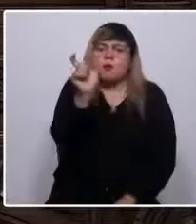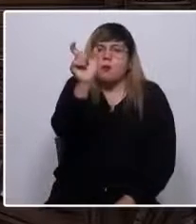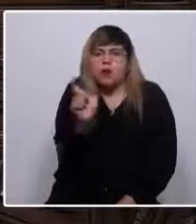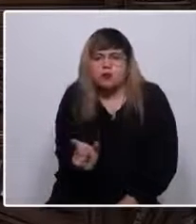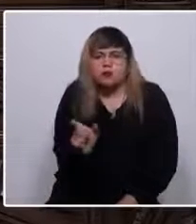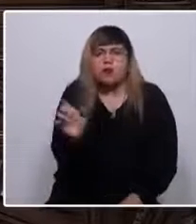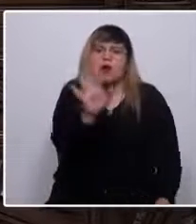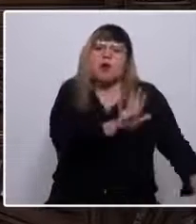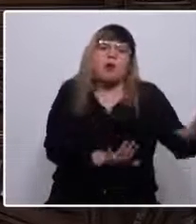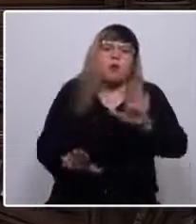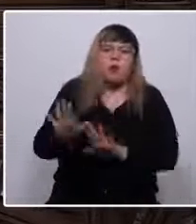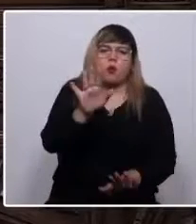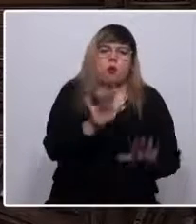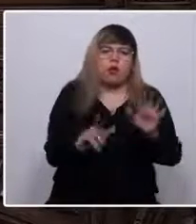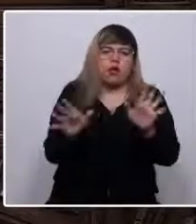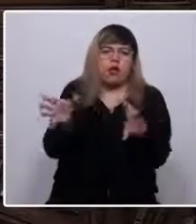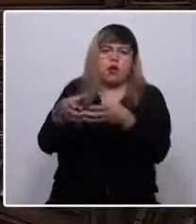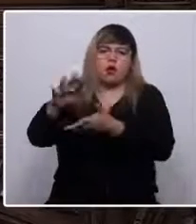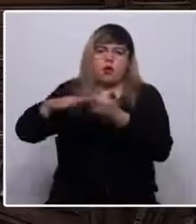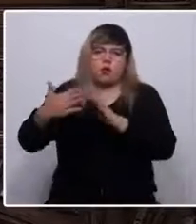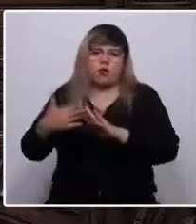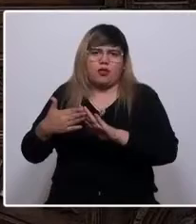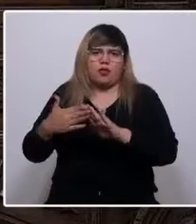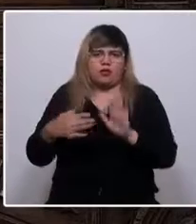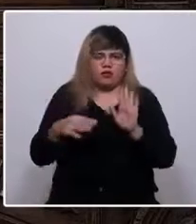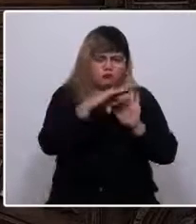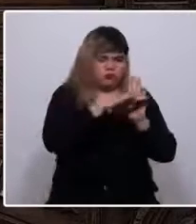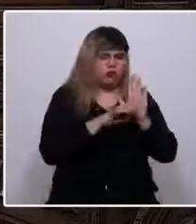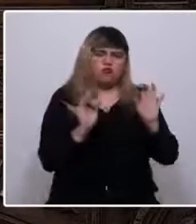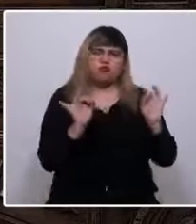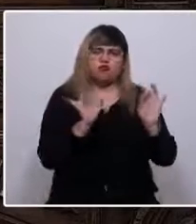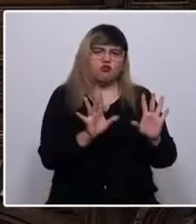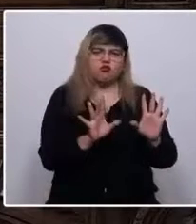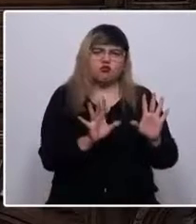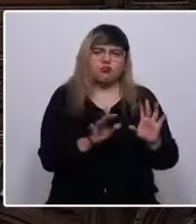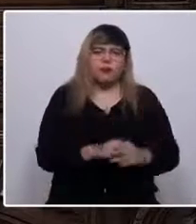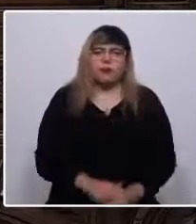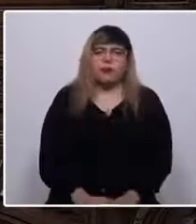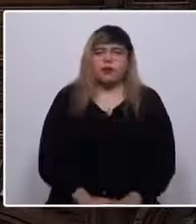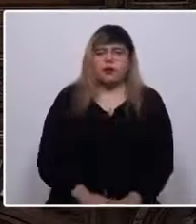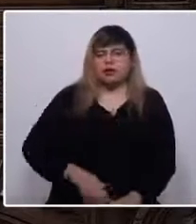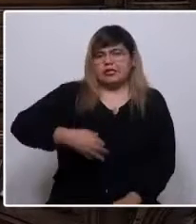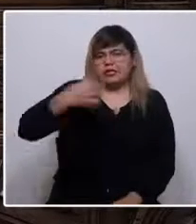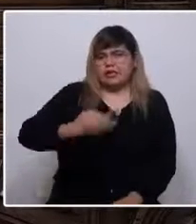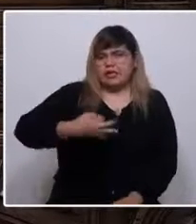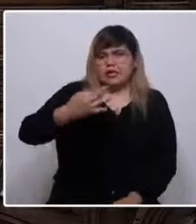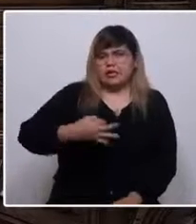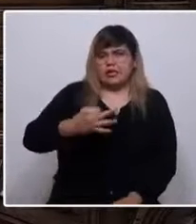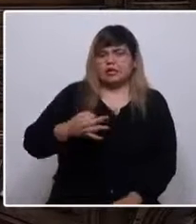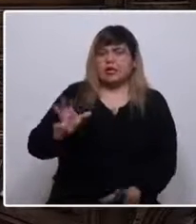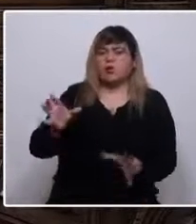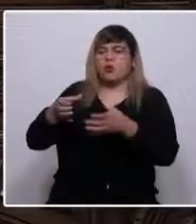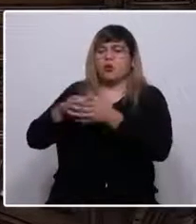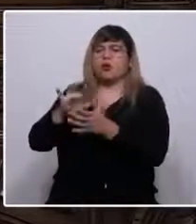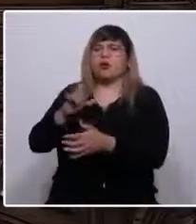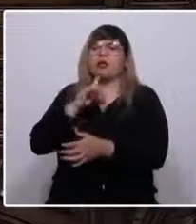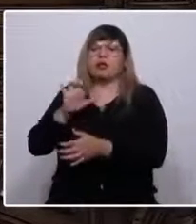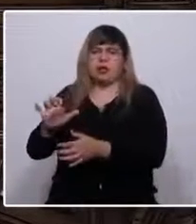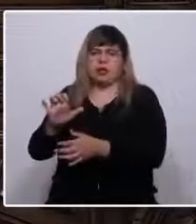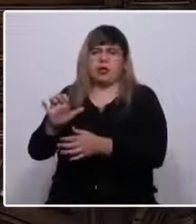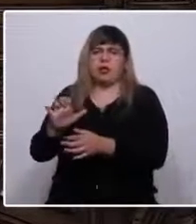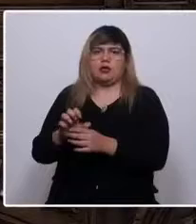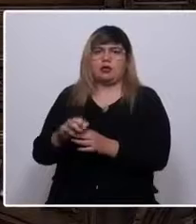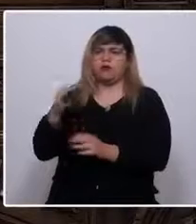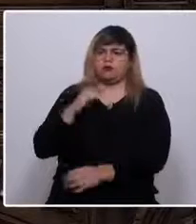proteja a la comunidad de esa predestinación. La certeza que posee la élite de su presunta